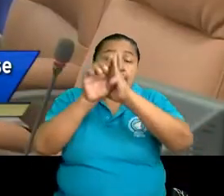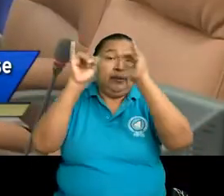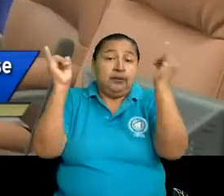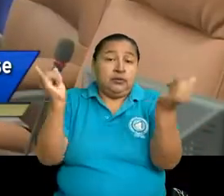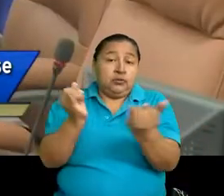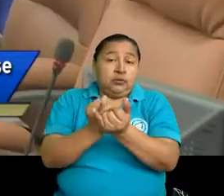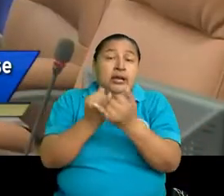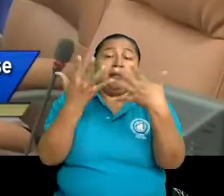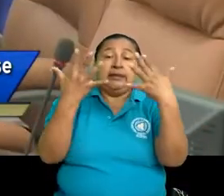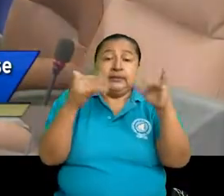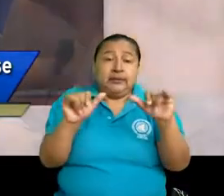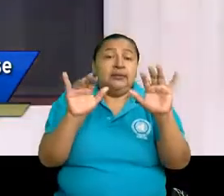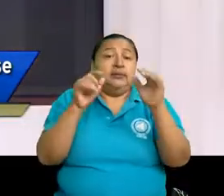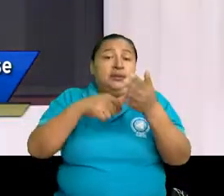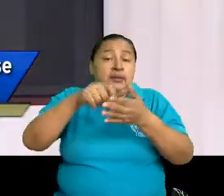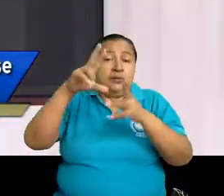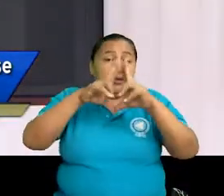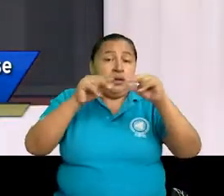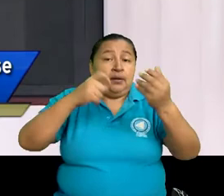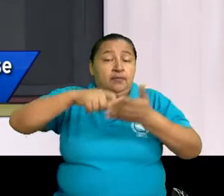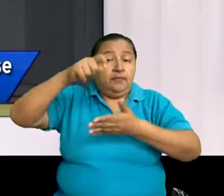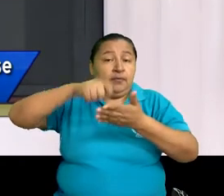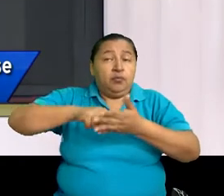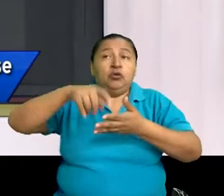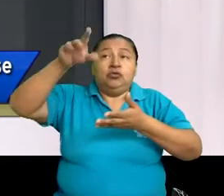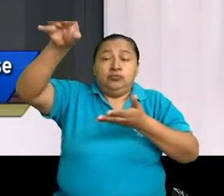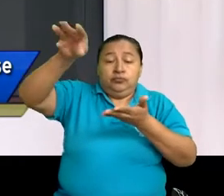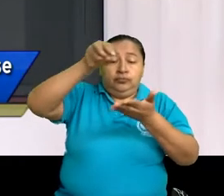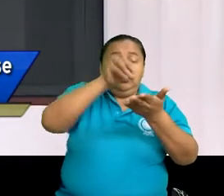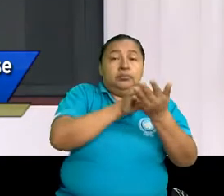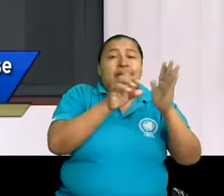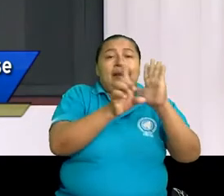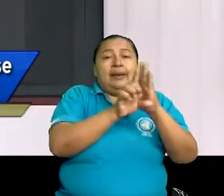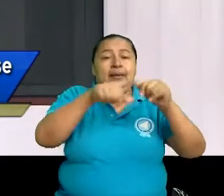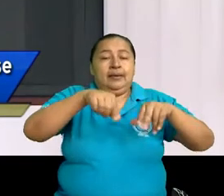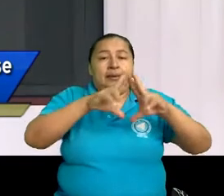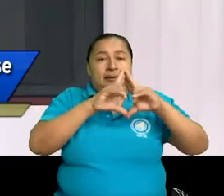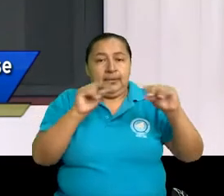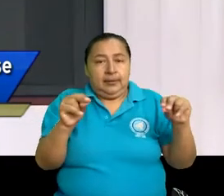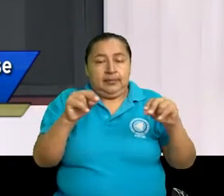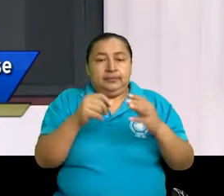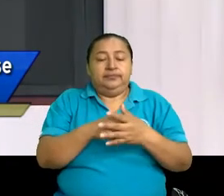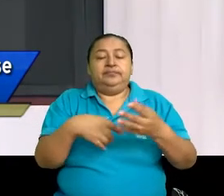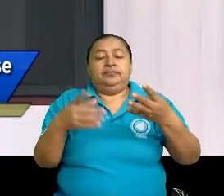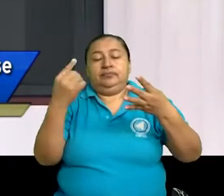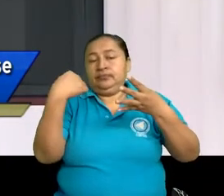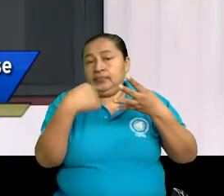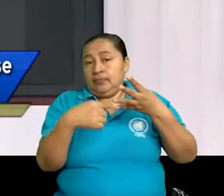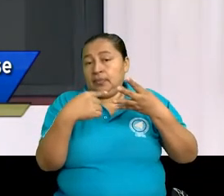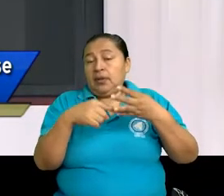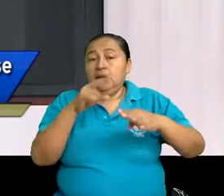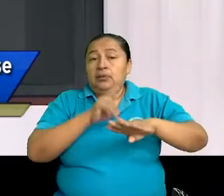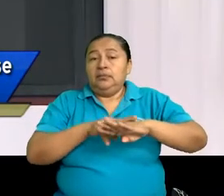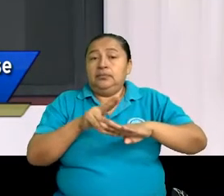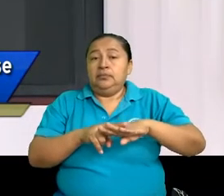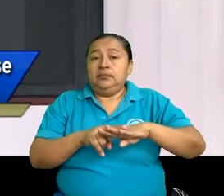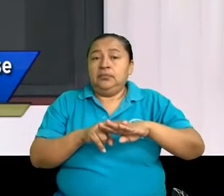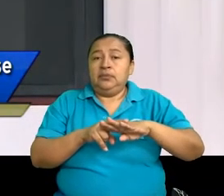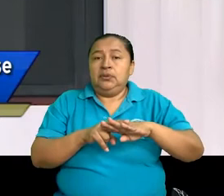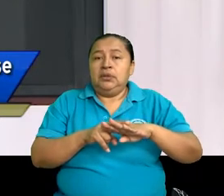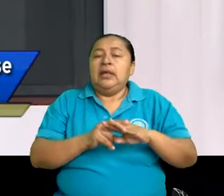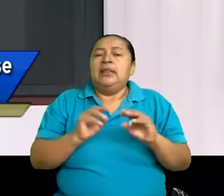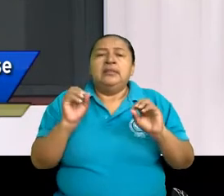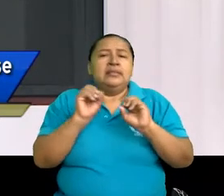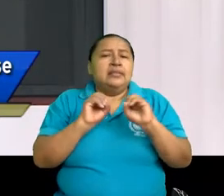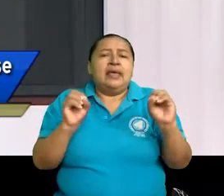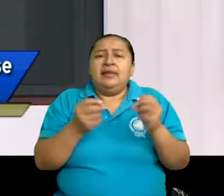Nicaragua es Estado aparte se convierte en ley de la República. Luego tenemos las normas sin vigencia,